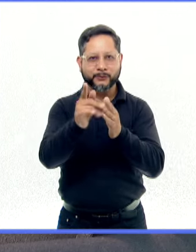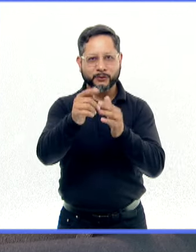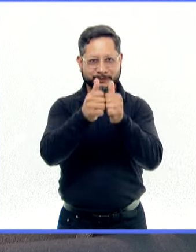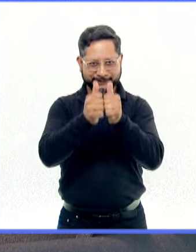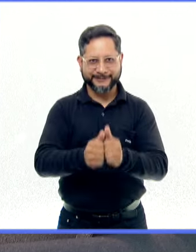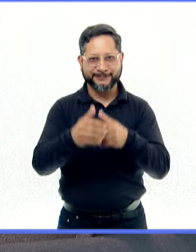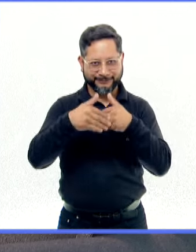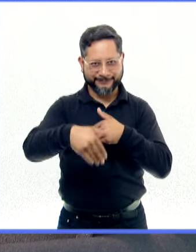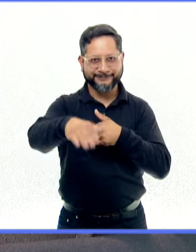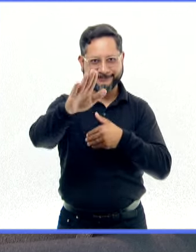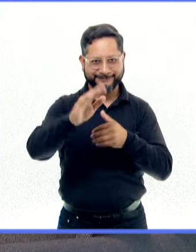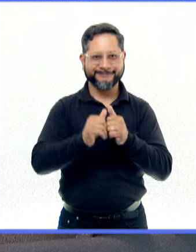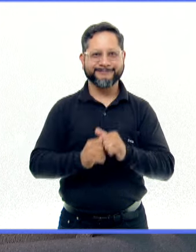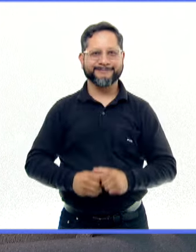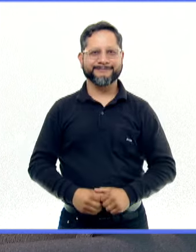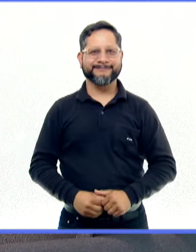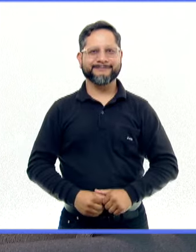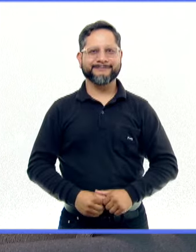durante los próximos minutos.